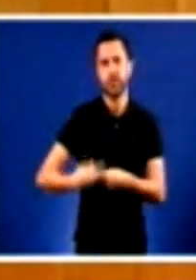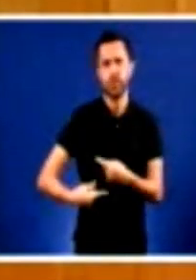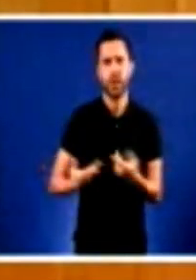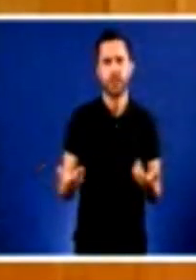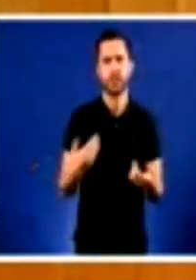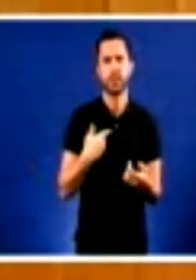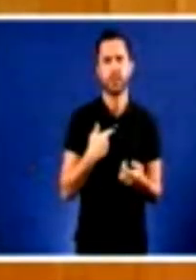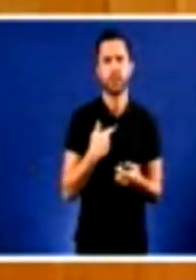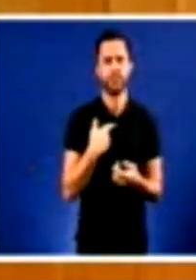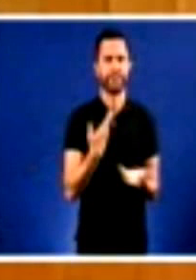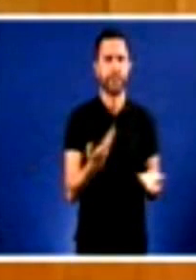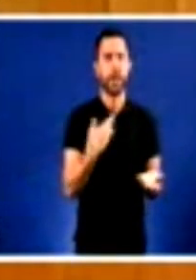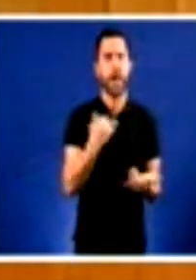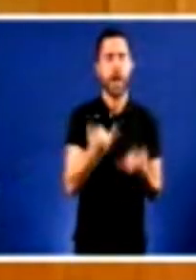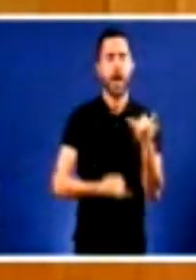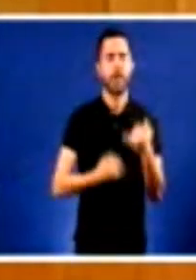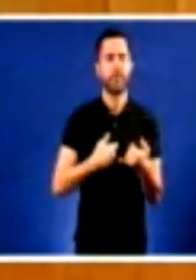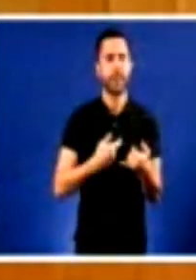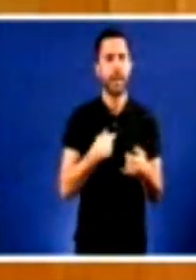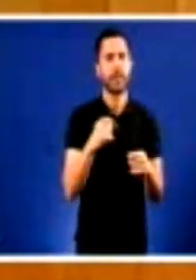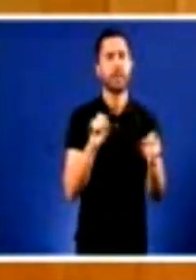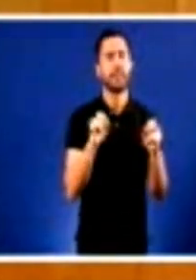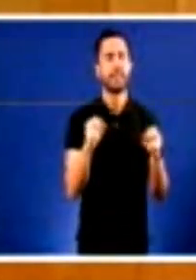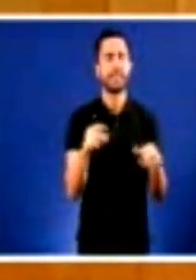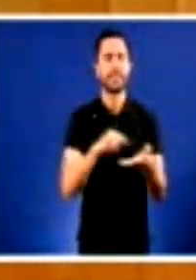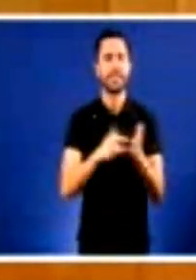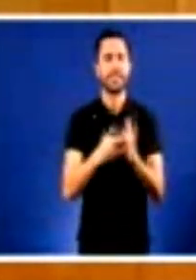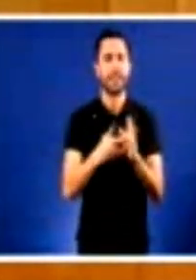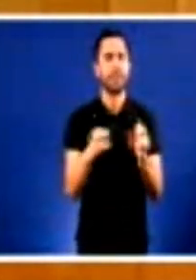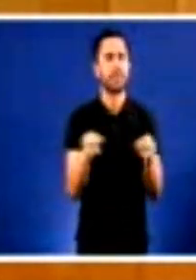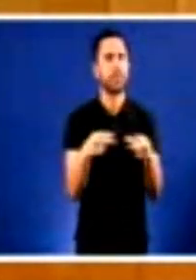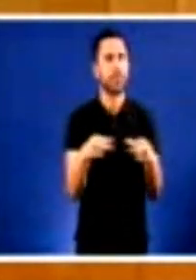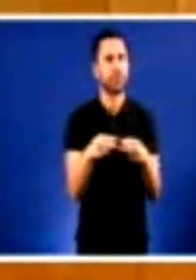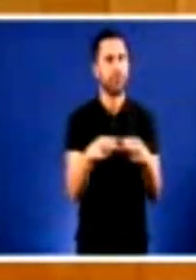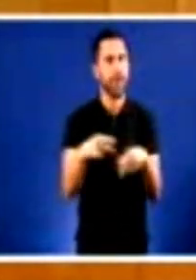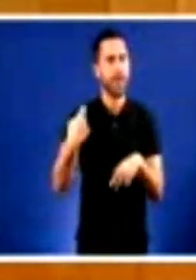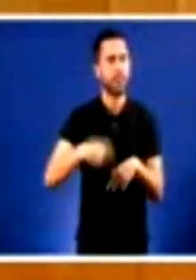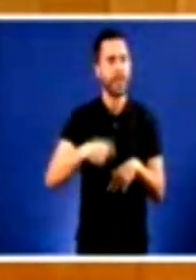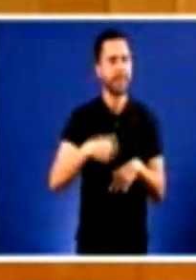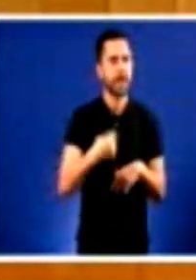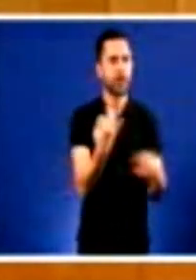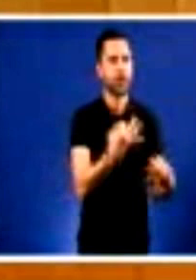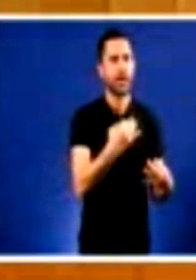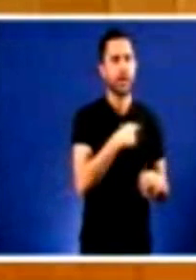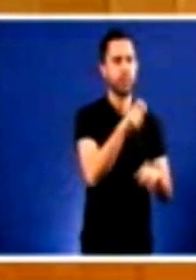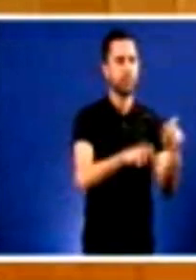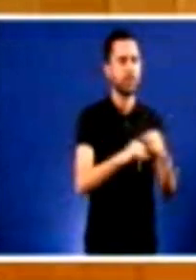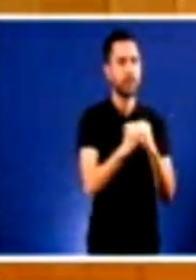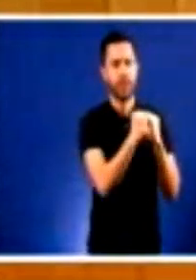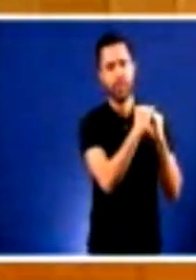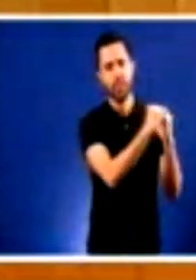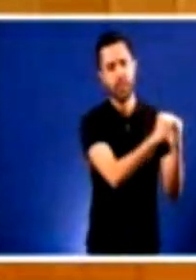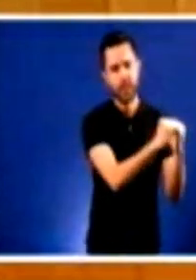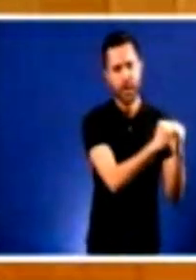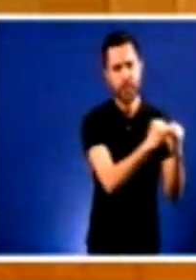sale moito máis caro para o sistema de Seguridade Social ter persoas dependentes, a parte da tristeza que as